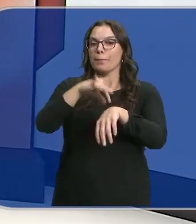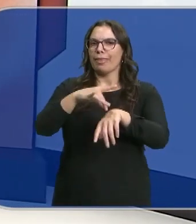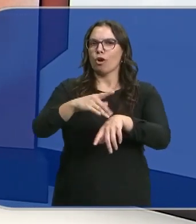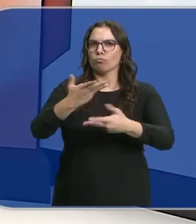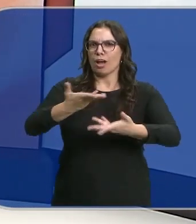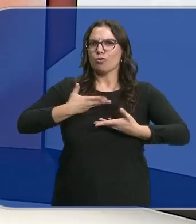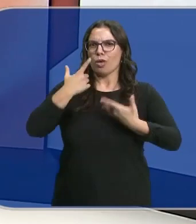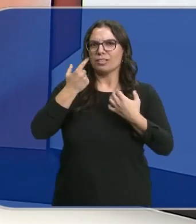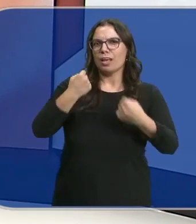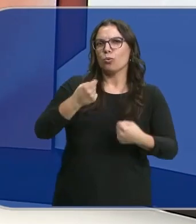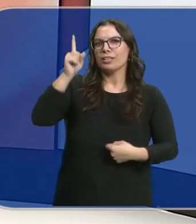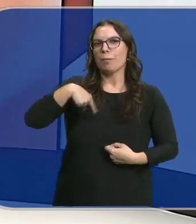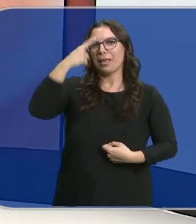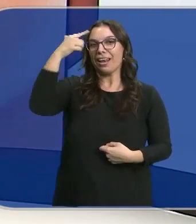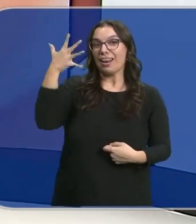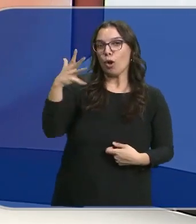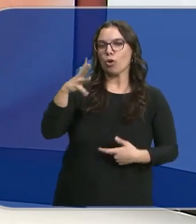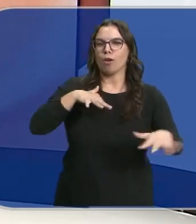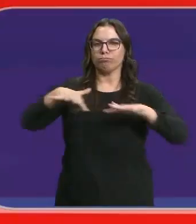saludable y que activa nuestras neuronas.